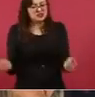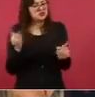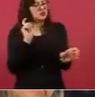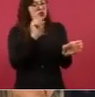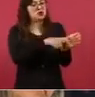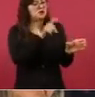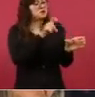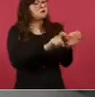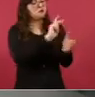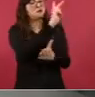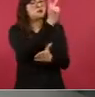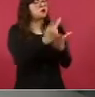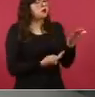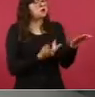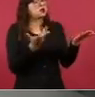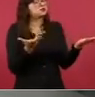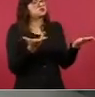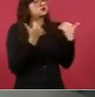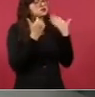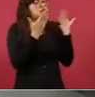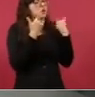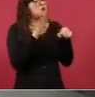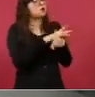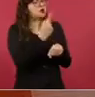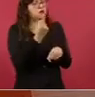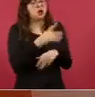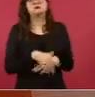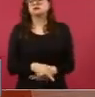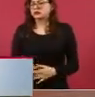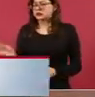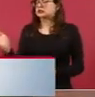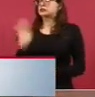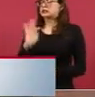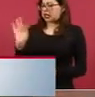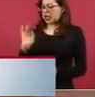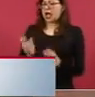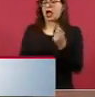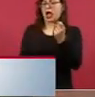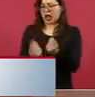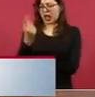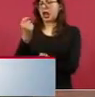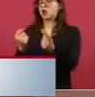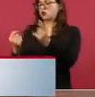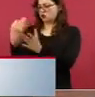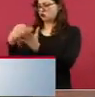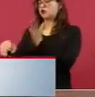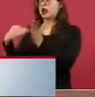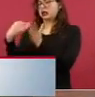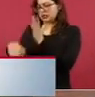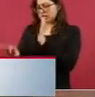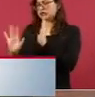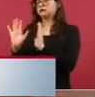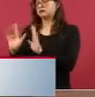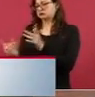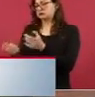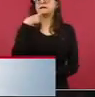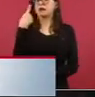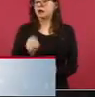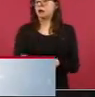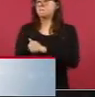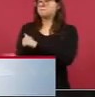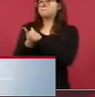programas? Puede ser que no estén todos incorporados, pero vas a ver cuántos niños están siendo atendidos.